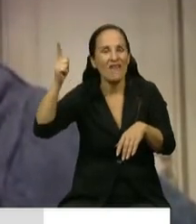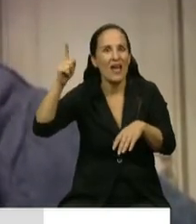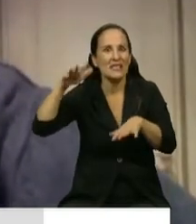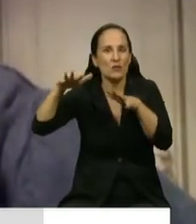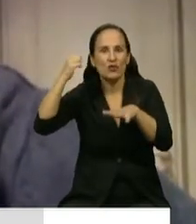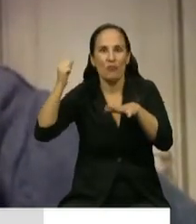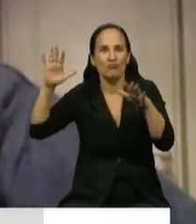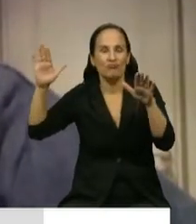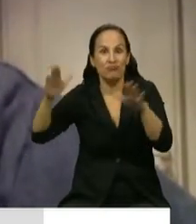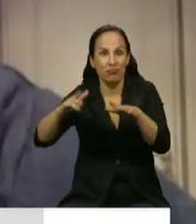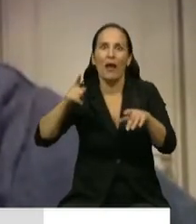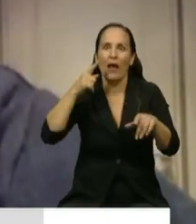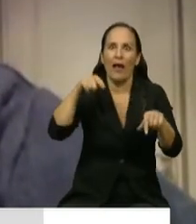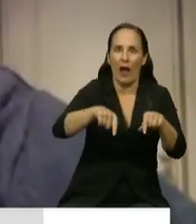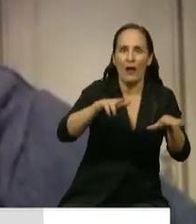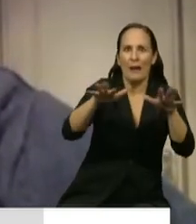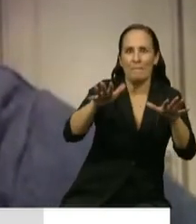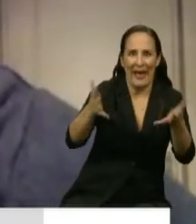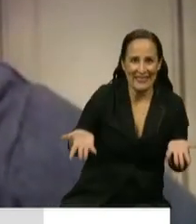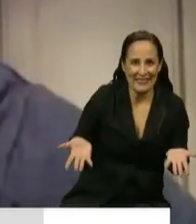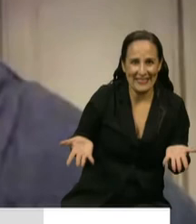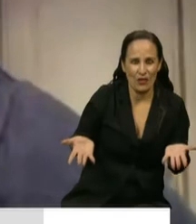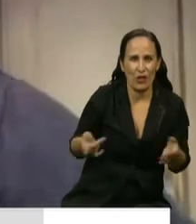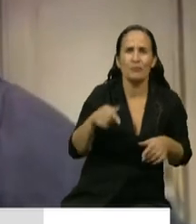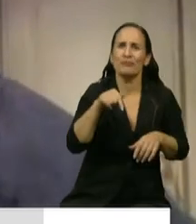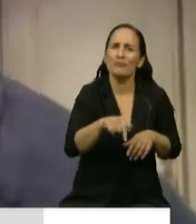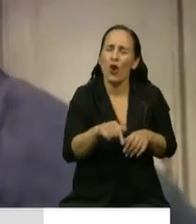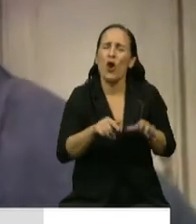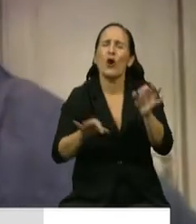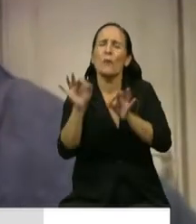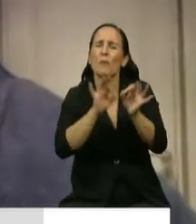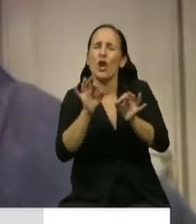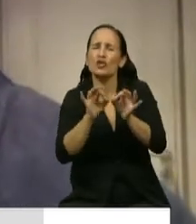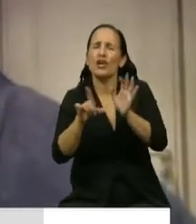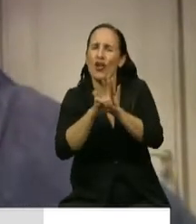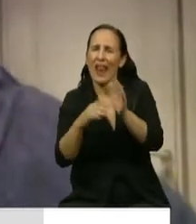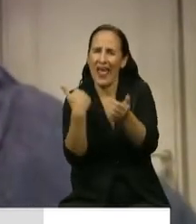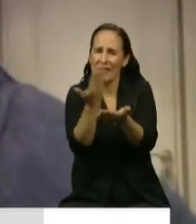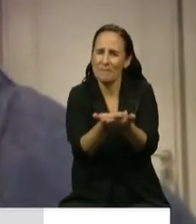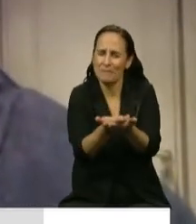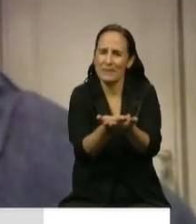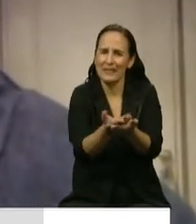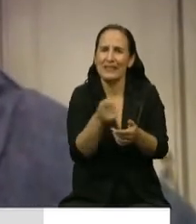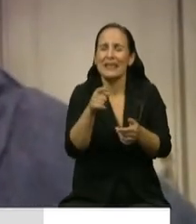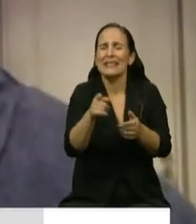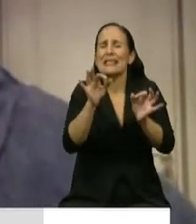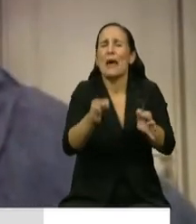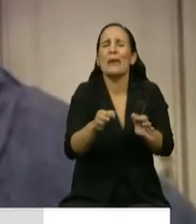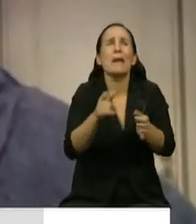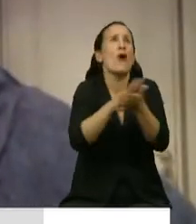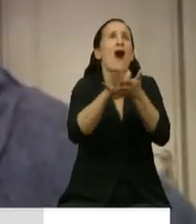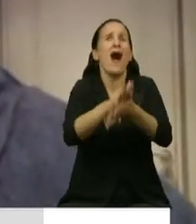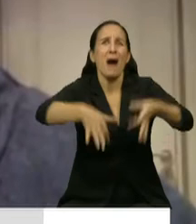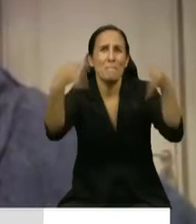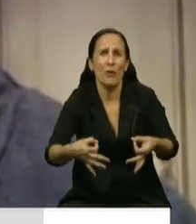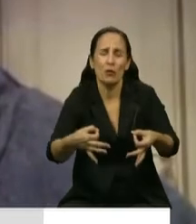Y sabemos que en ese contexto este proyecto que hoy estamos tratando, este proyecto de ley que estamos tratando, es una gota en el océano de